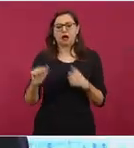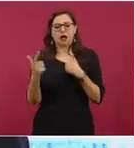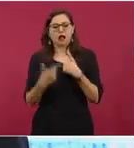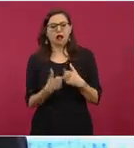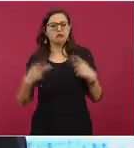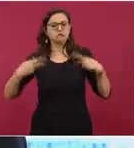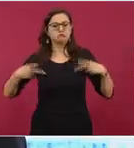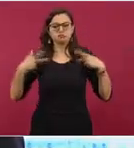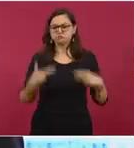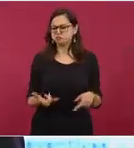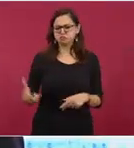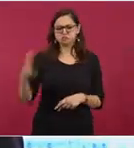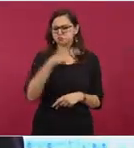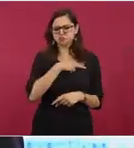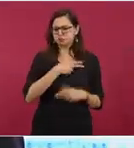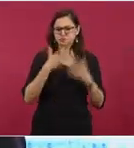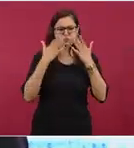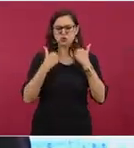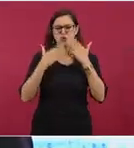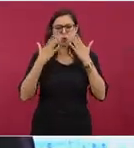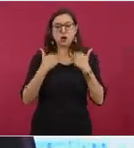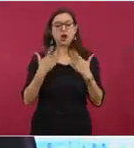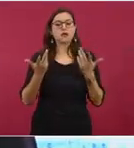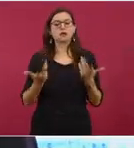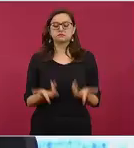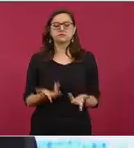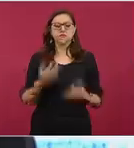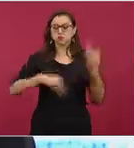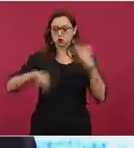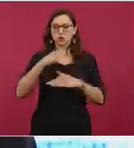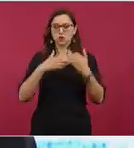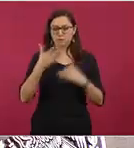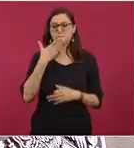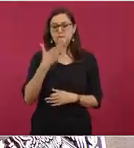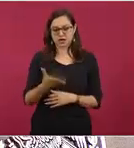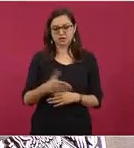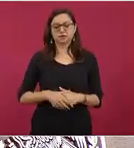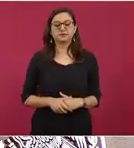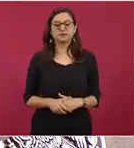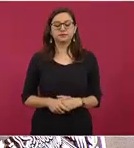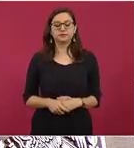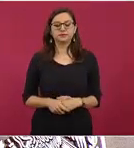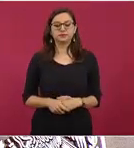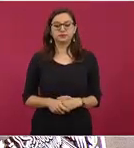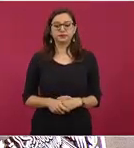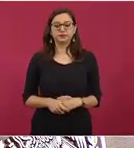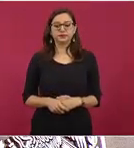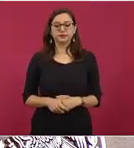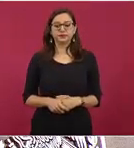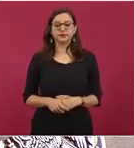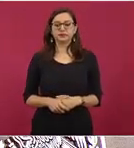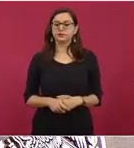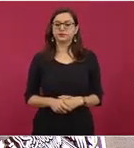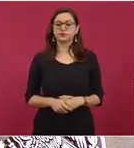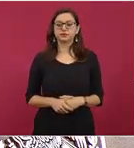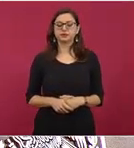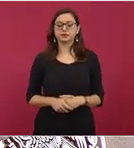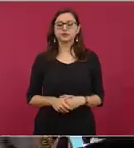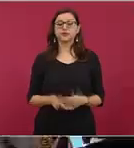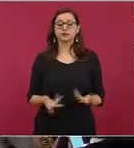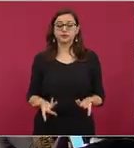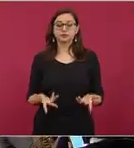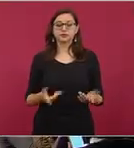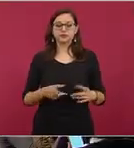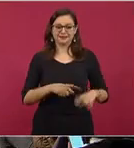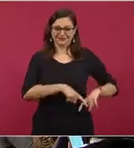nada que lamentar. Ahora sí, continuando con el tema de los incendios, el día